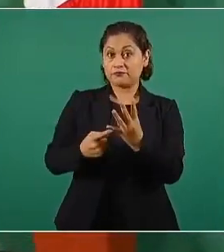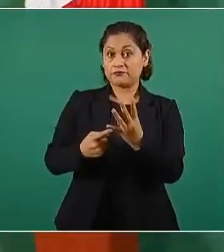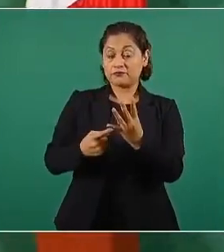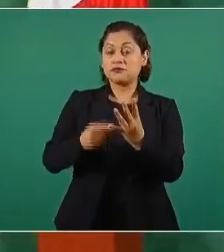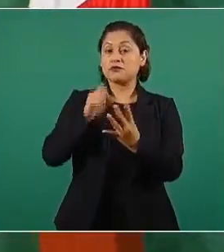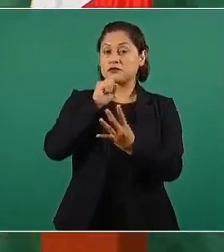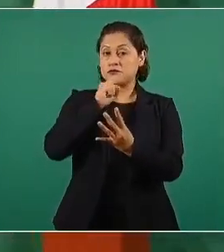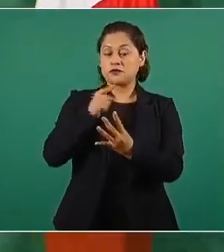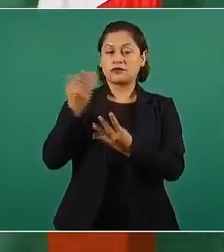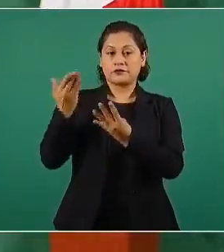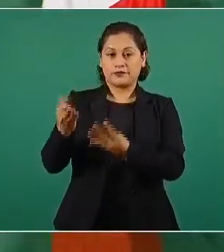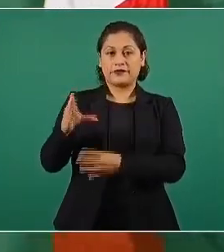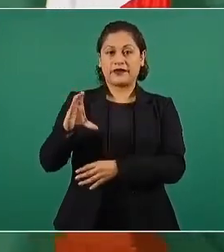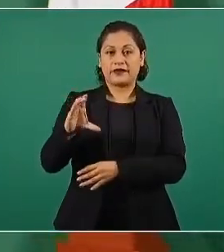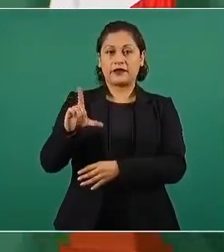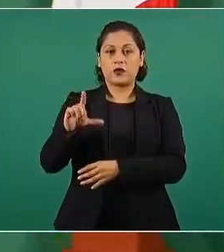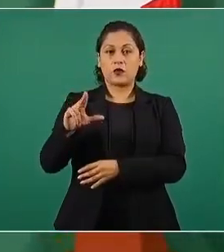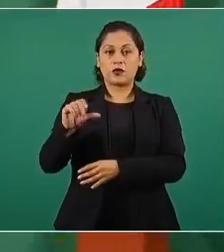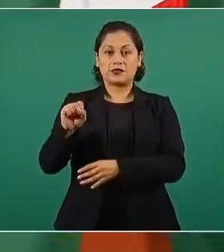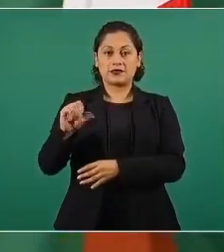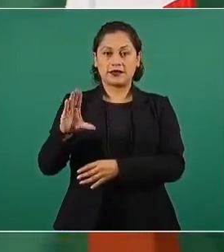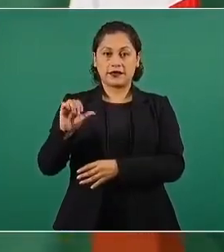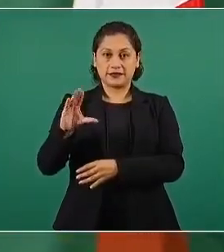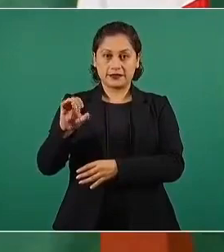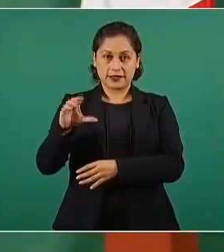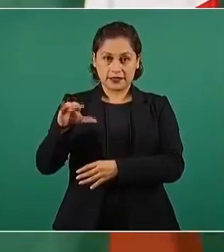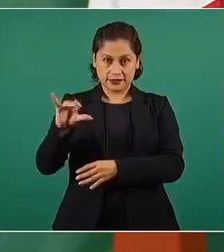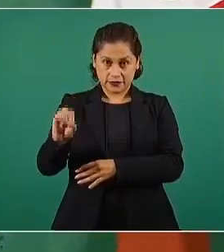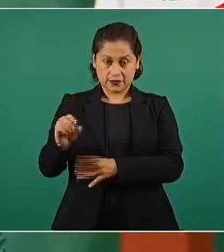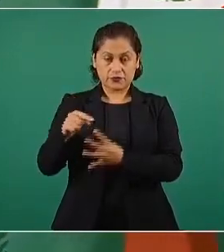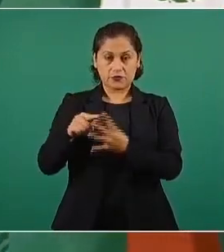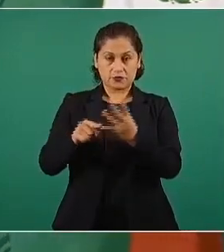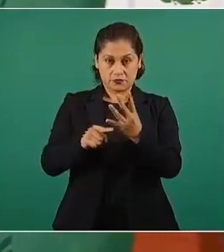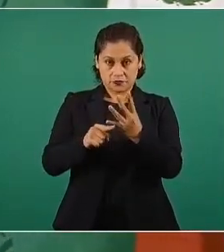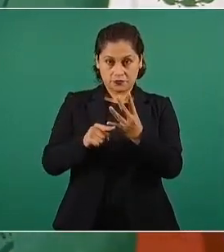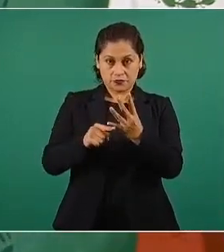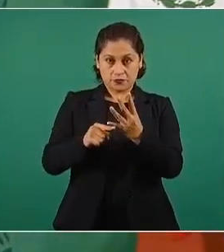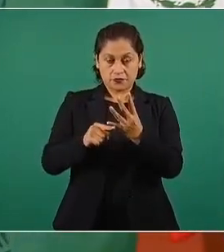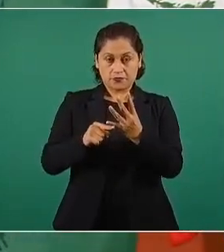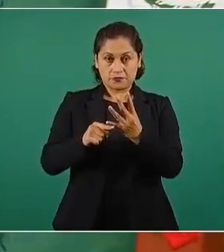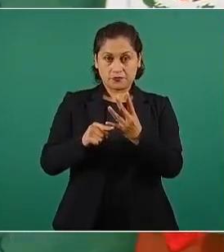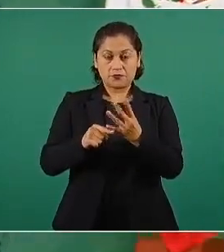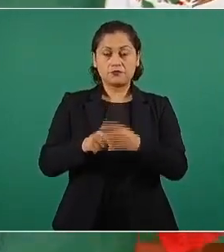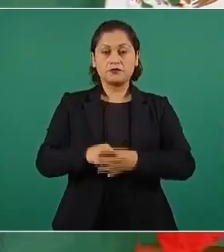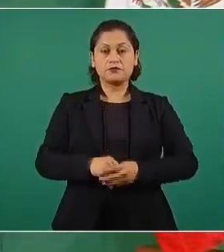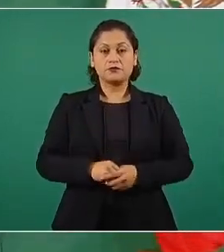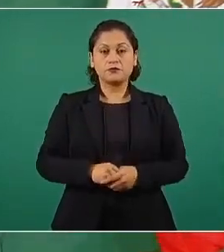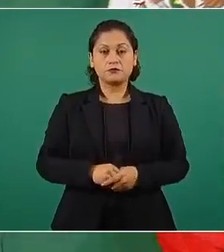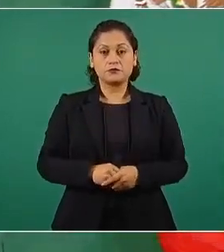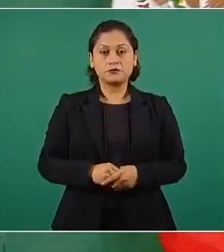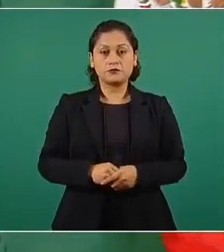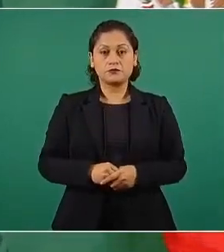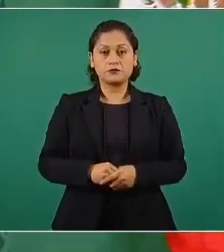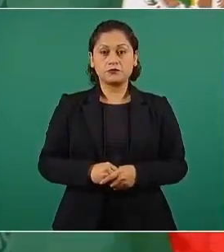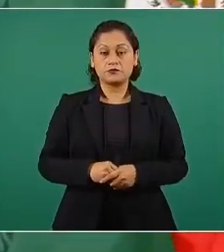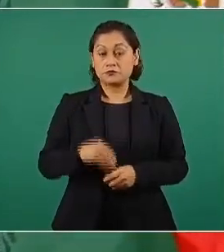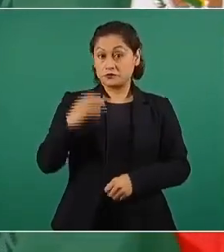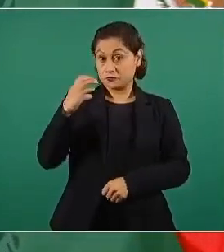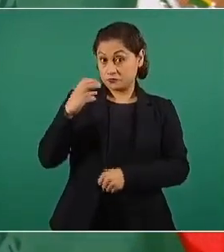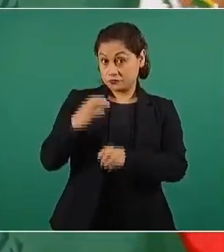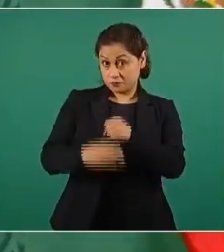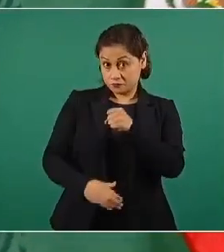Luis Cresencio Sandoval González. Entonces, vamos a iniciar la